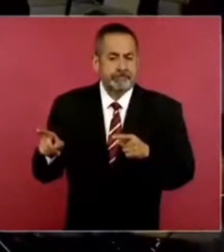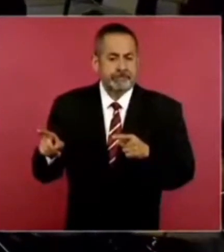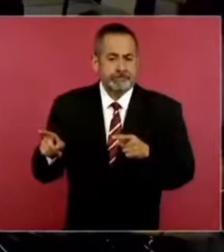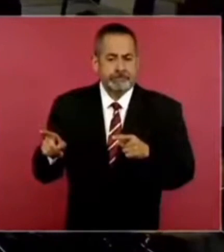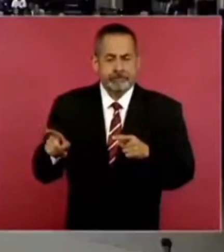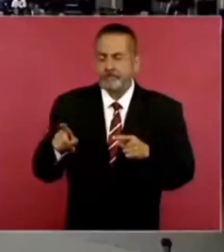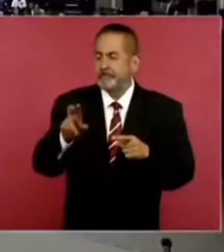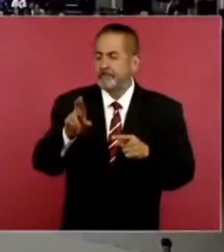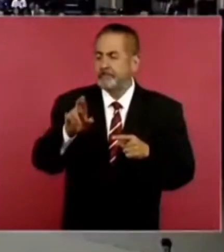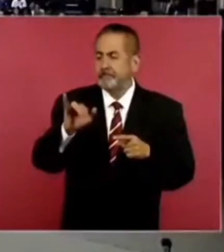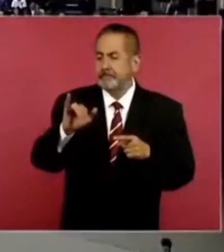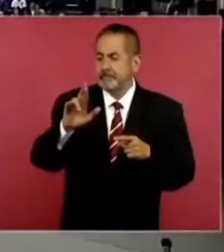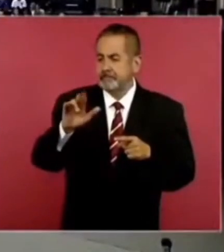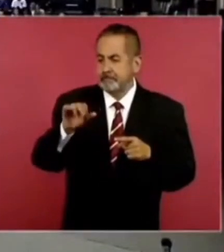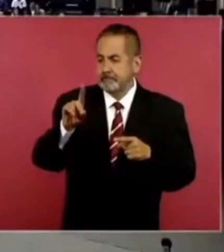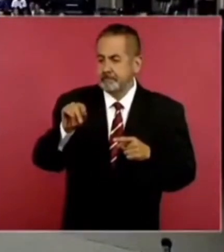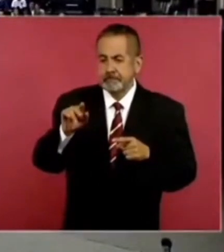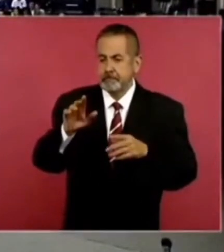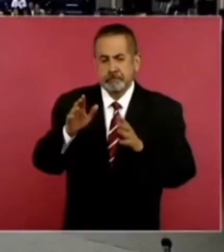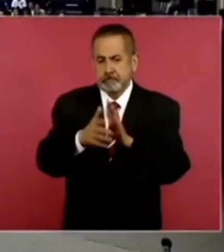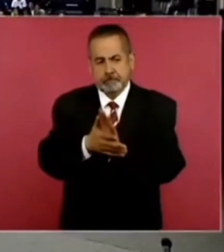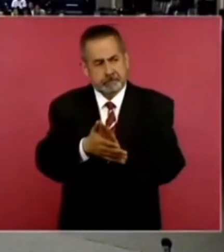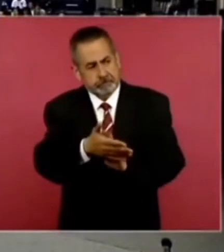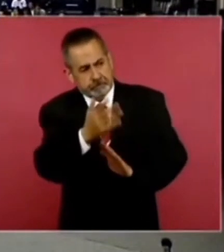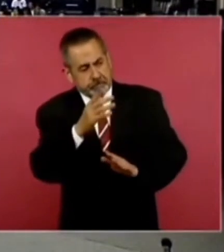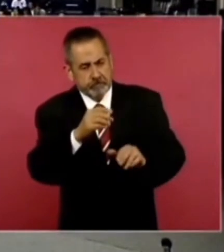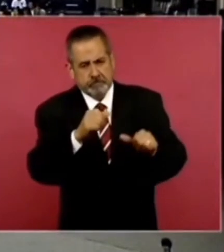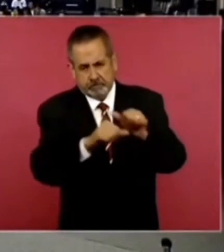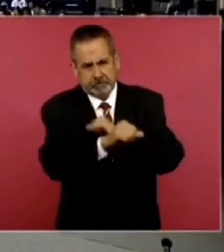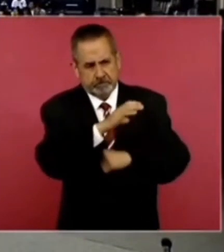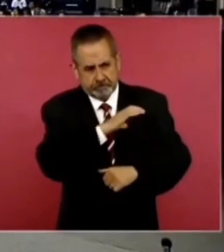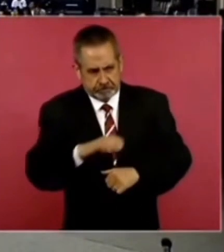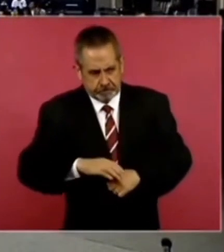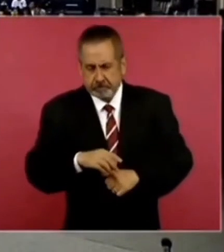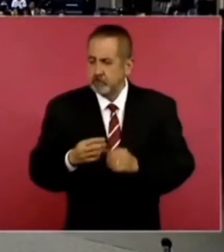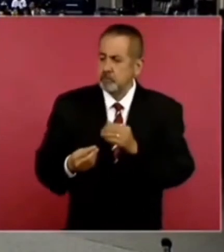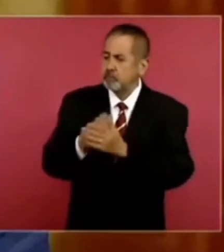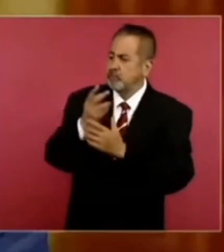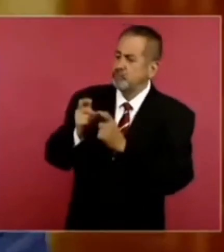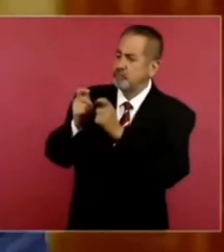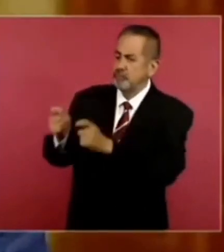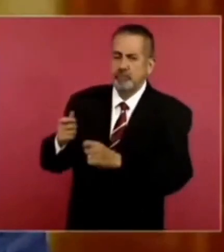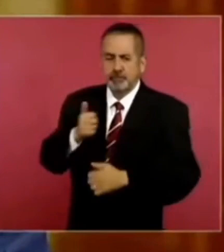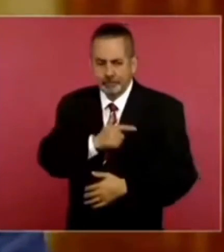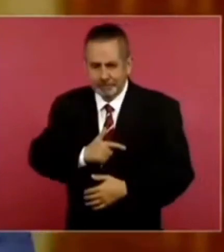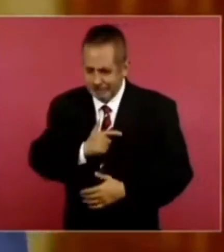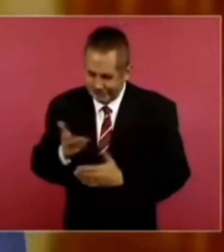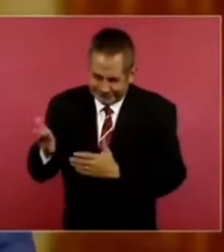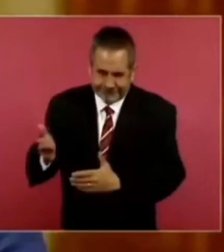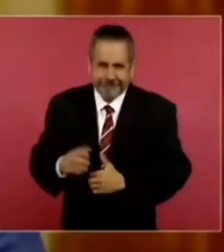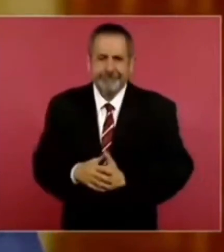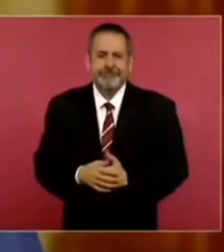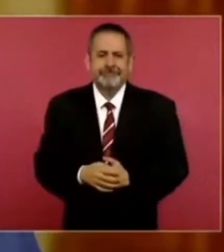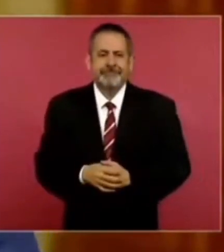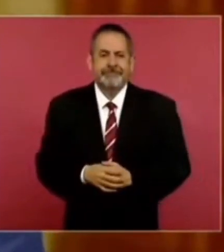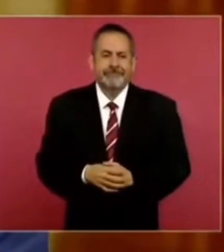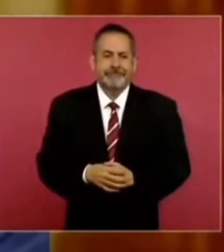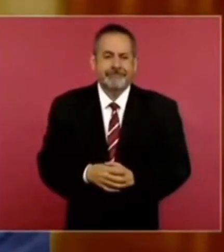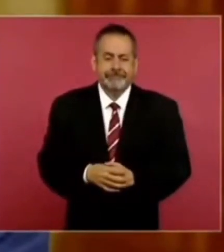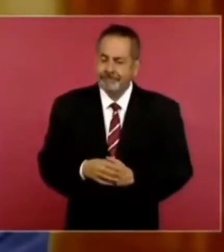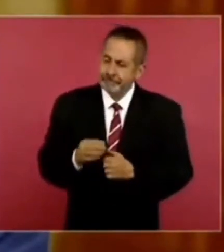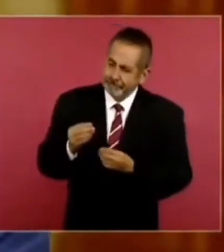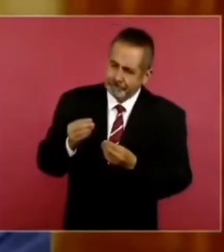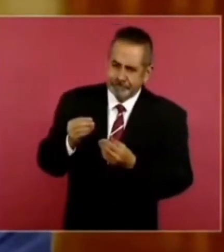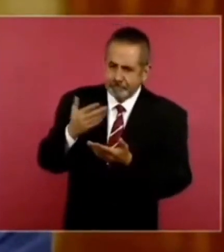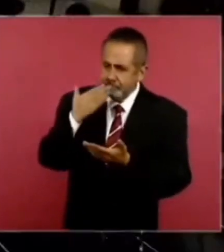Sheffi, por el procurador. Es el nuevo procurador, que nos da mucho gusto, que lo está